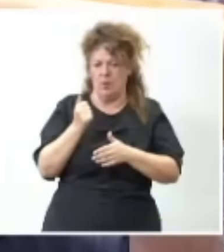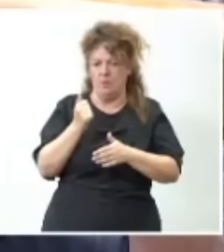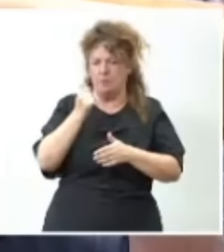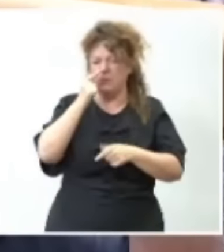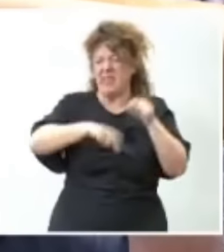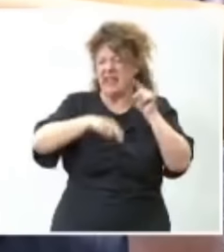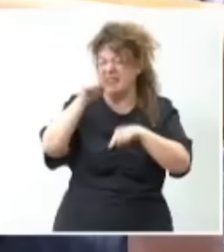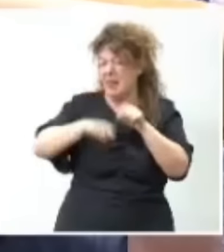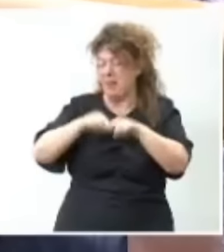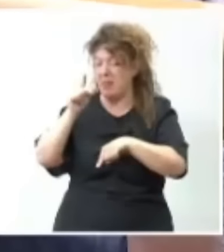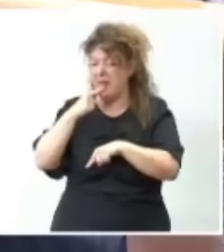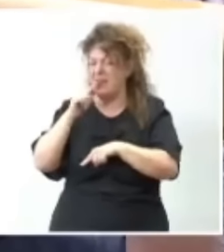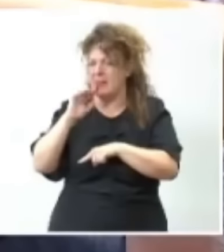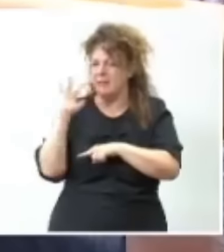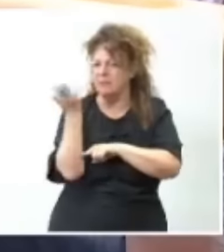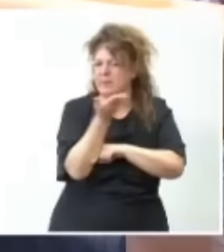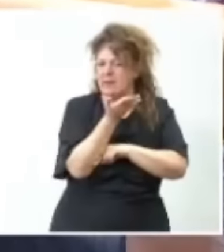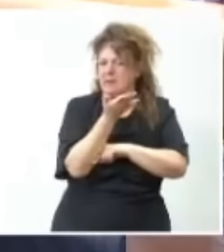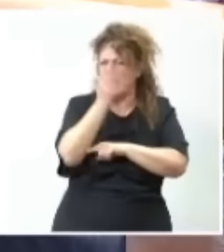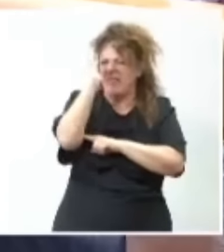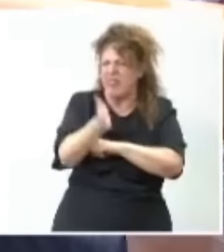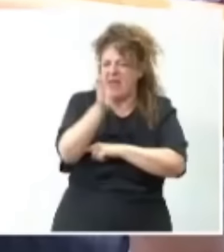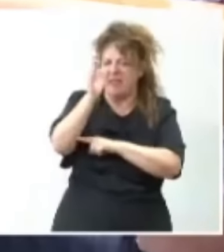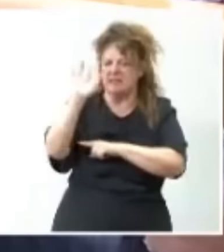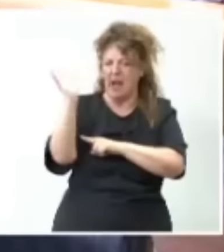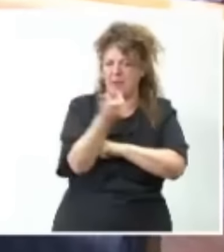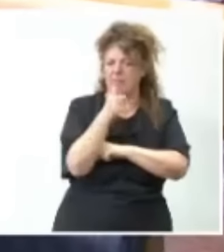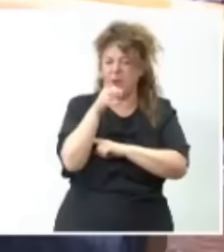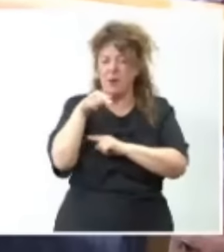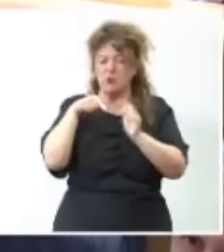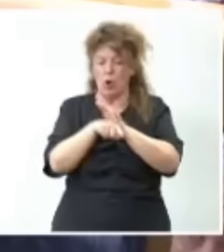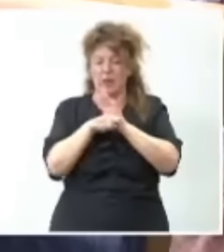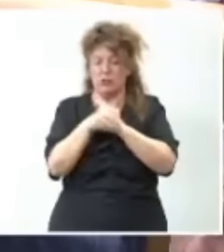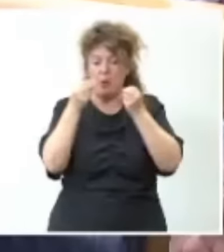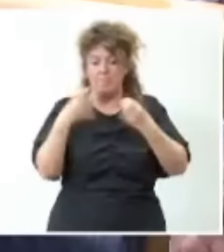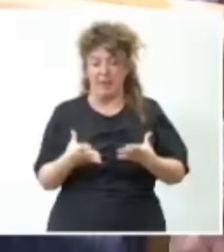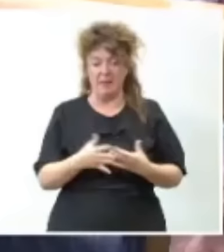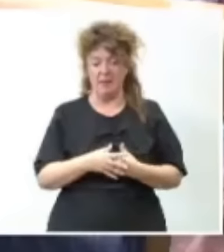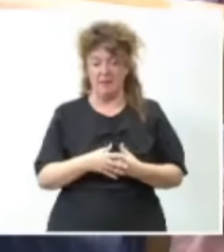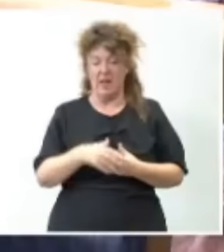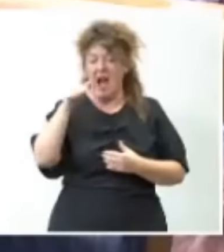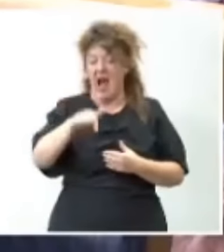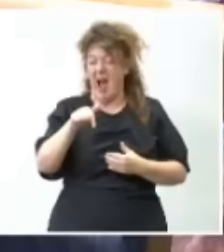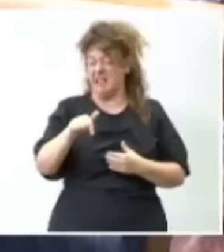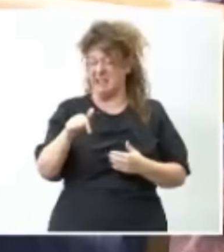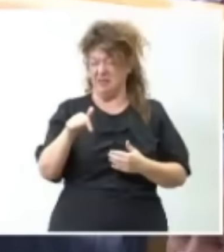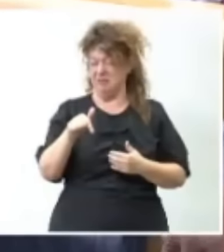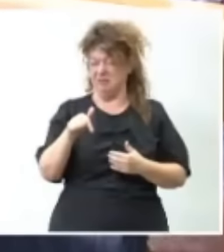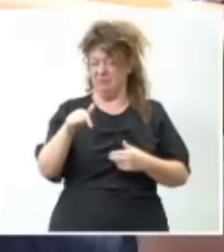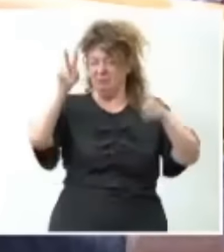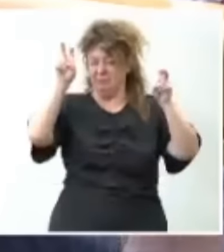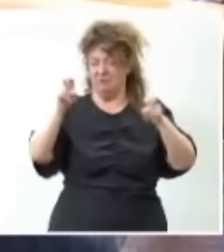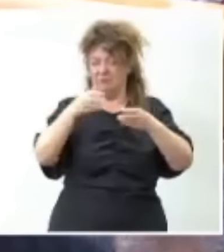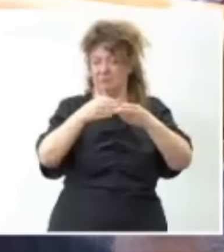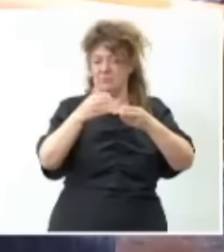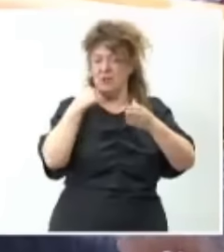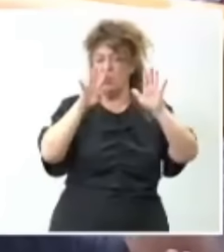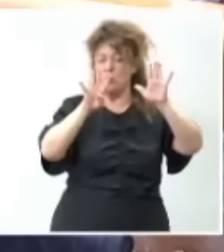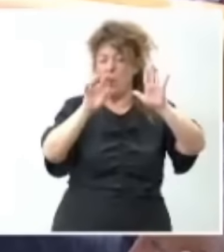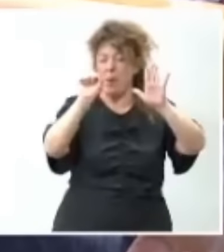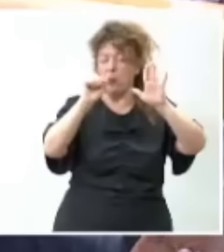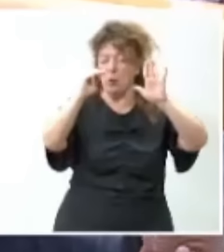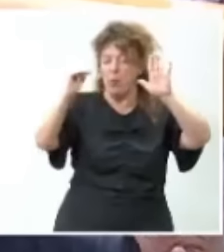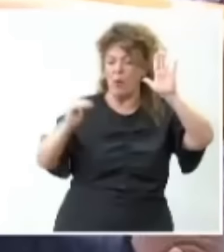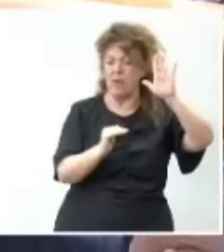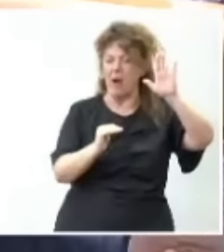incidentes ambientales. Pero claro, para eso hace falta gestionar bien. Y a estas alturas ustedes están nueve puntos por